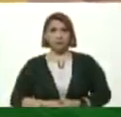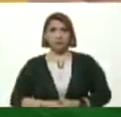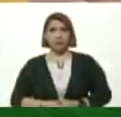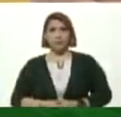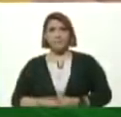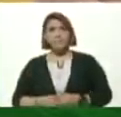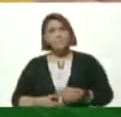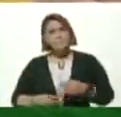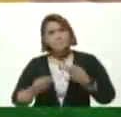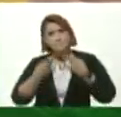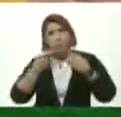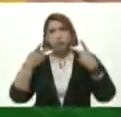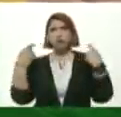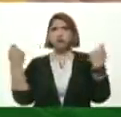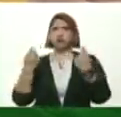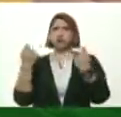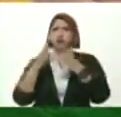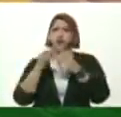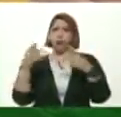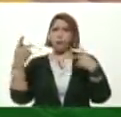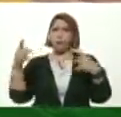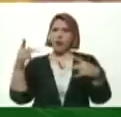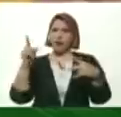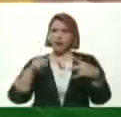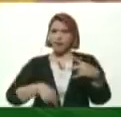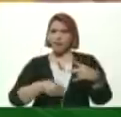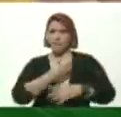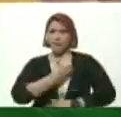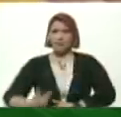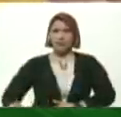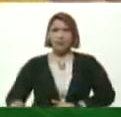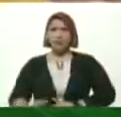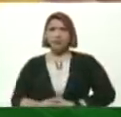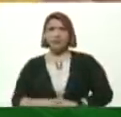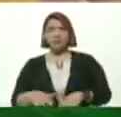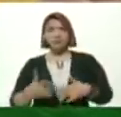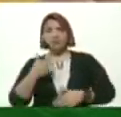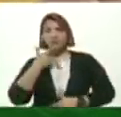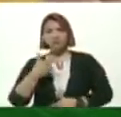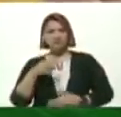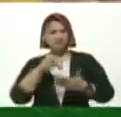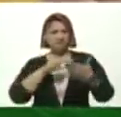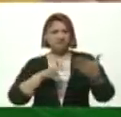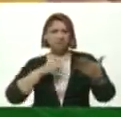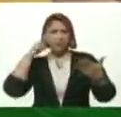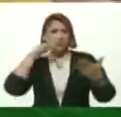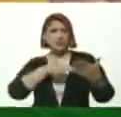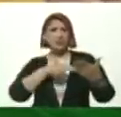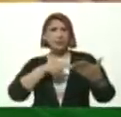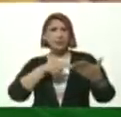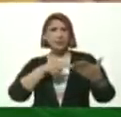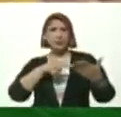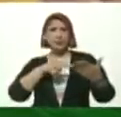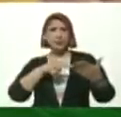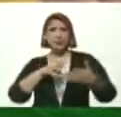todas las páginas Mis páginas La página de la presidencia ¿Qué dice ahí? ¿Qué?